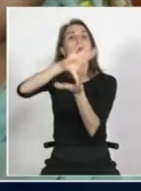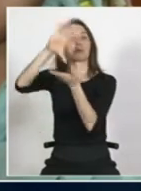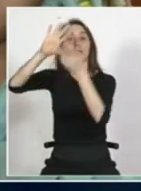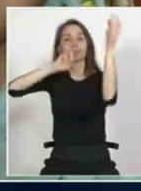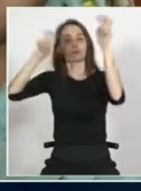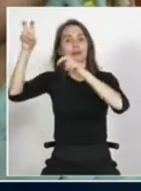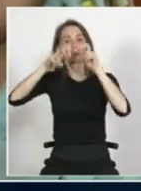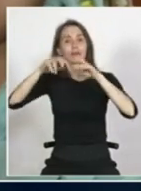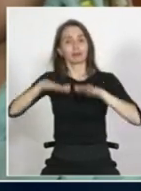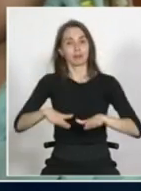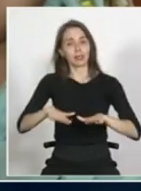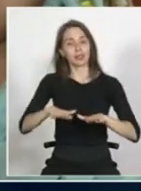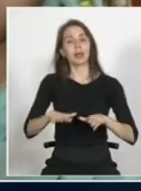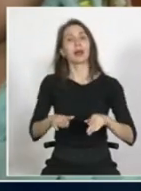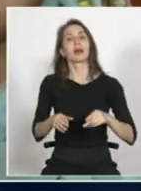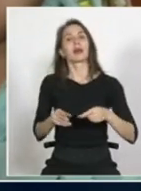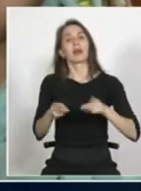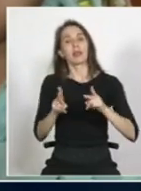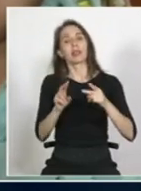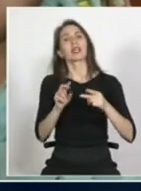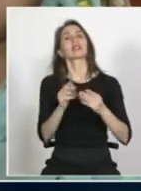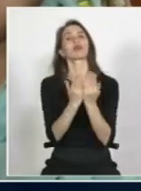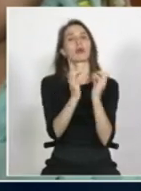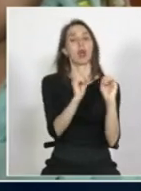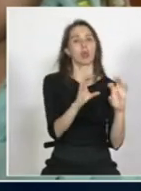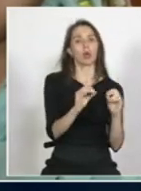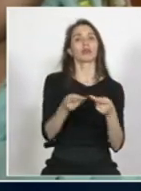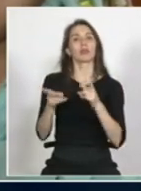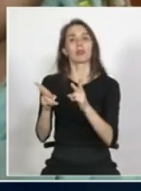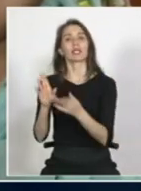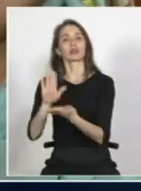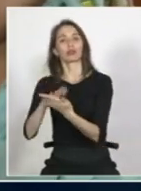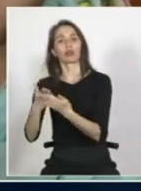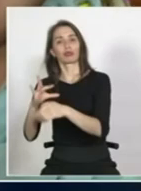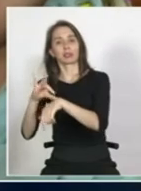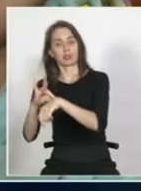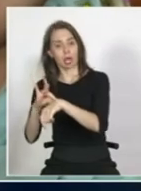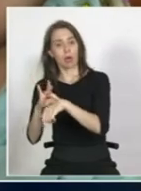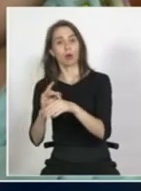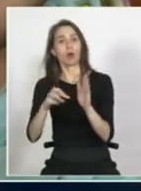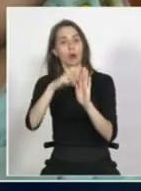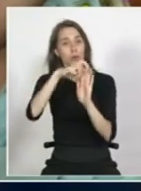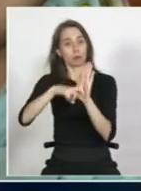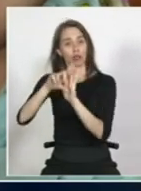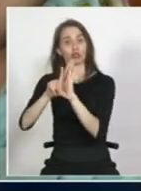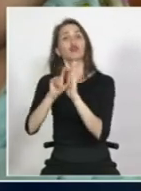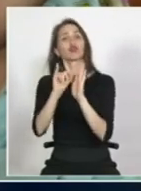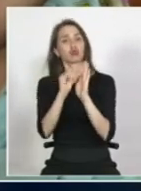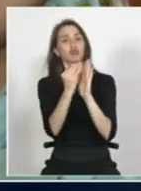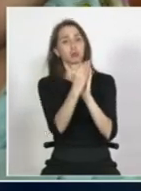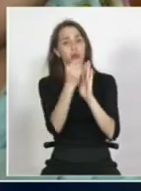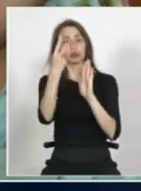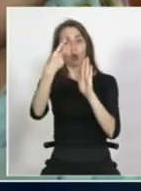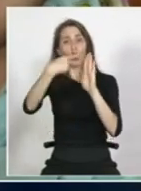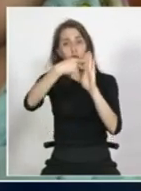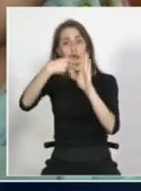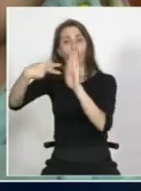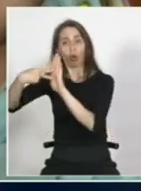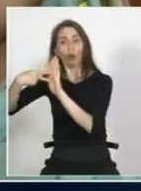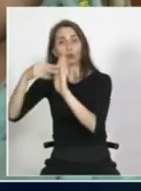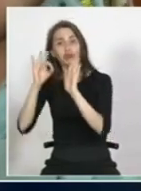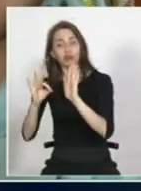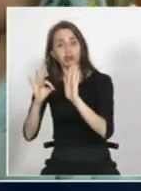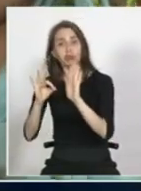los derechos específicos de educación y salud si se hace mención en ambos proyectos de ley y ambos son plenamente